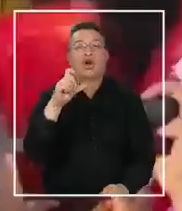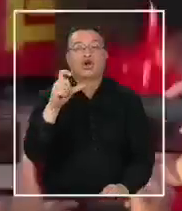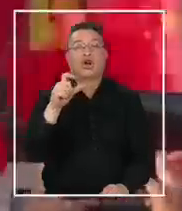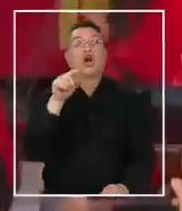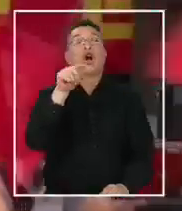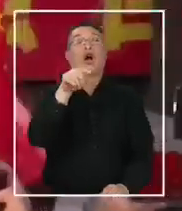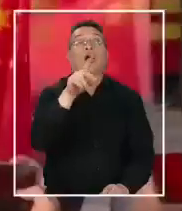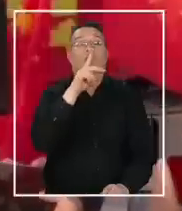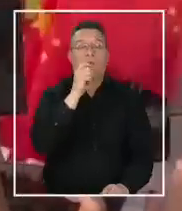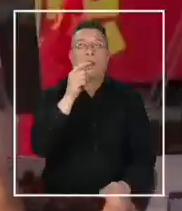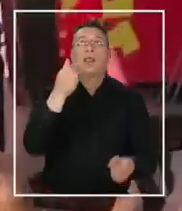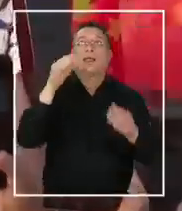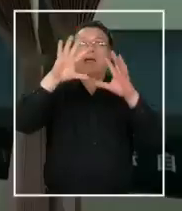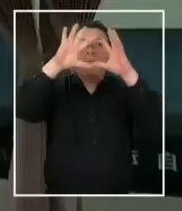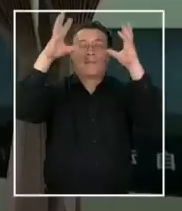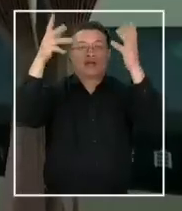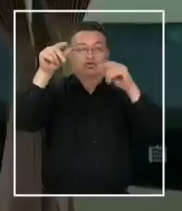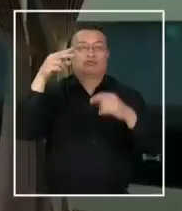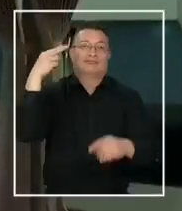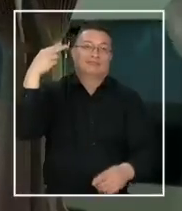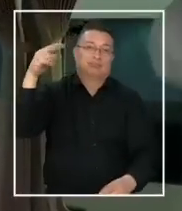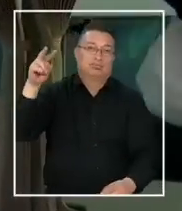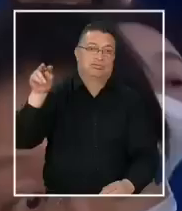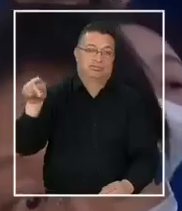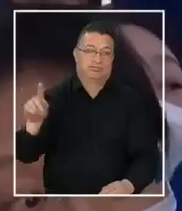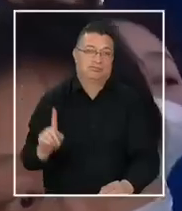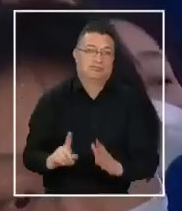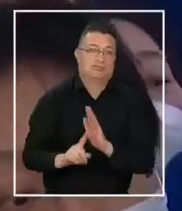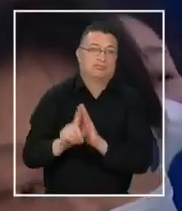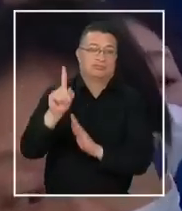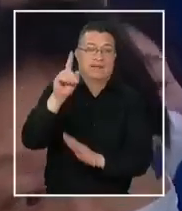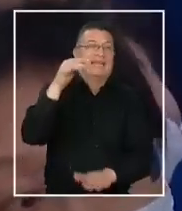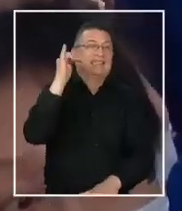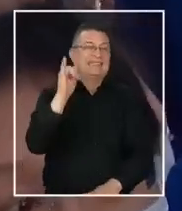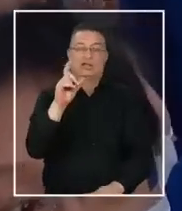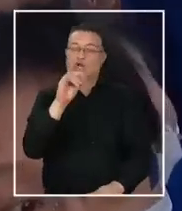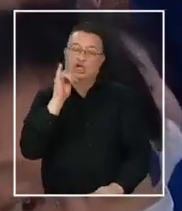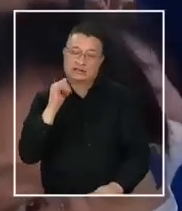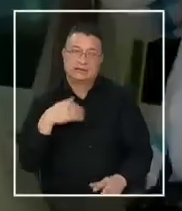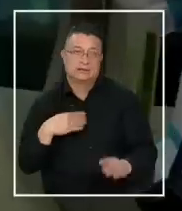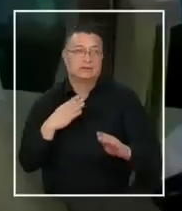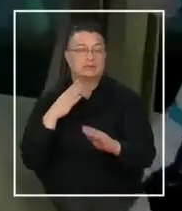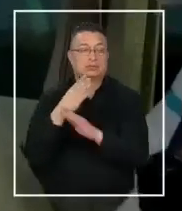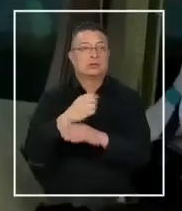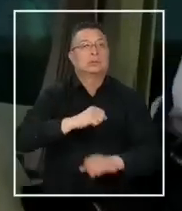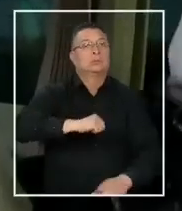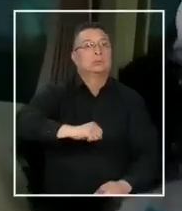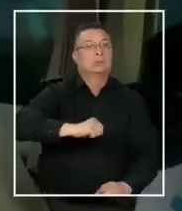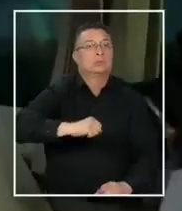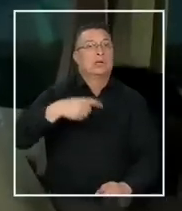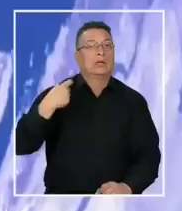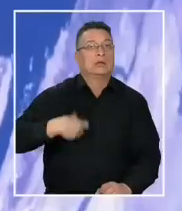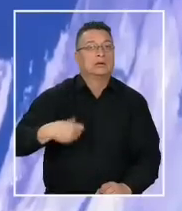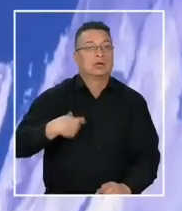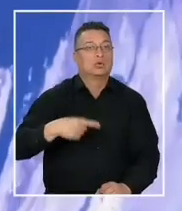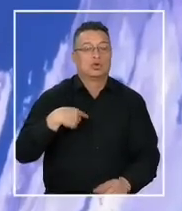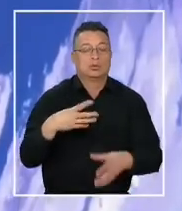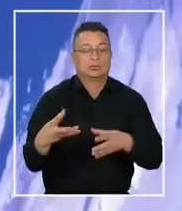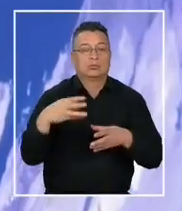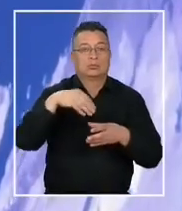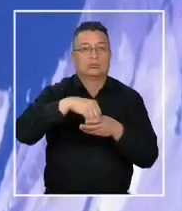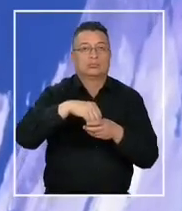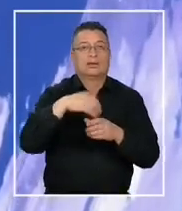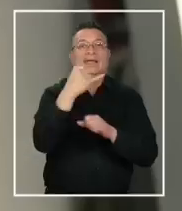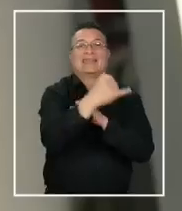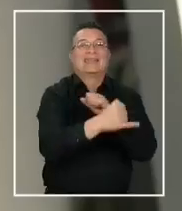justamente espacio. Un lugar al que querían llegar sí o sí, pese a la negativa de Estados Unidos, de incluirlos en la Estación